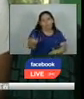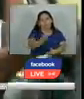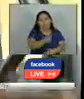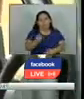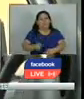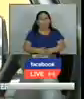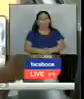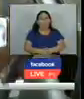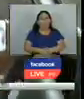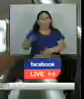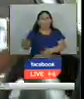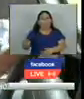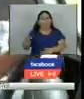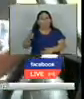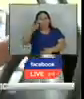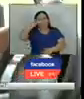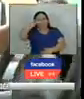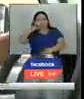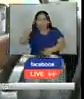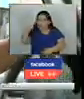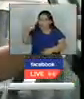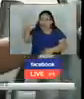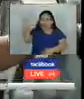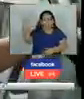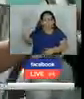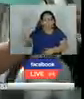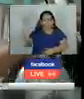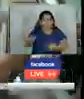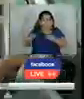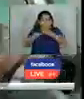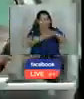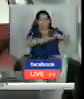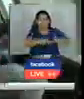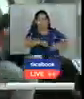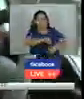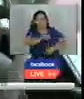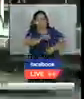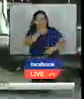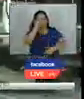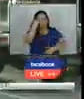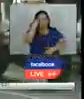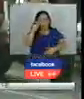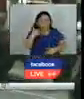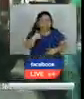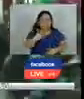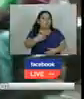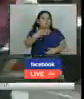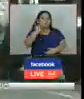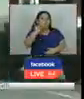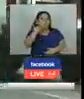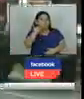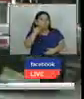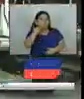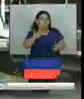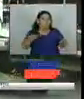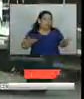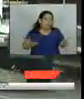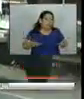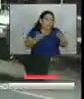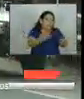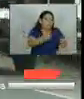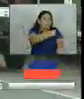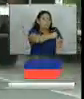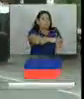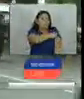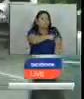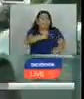personas ella es tan solo un ejemplo de muchas mujeres y madres que forman parte de las diferentes instituciones de rescate en